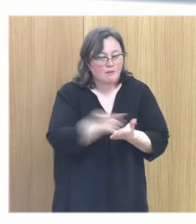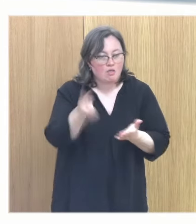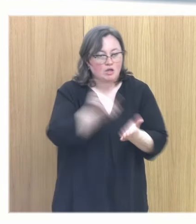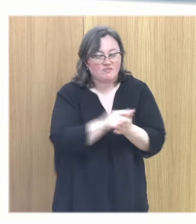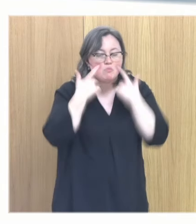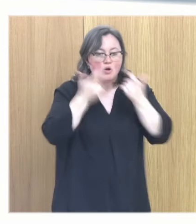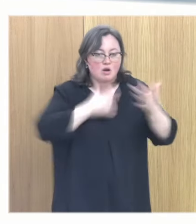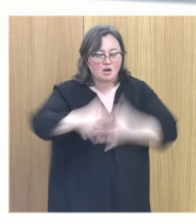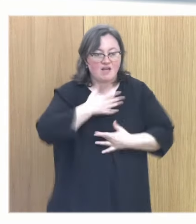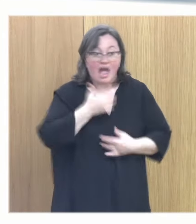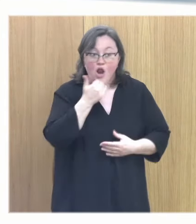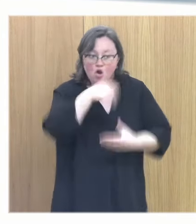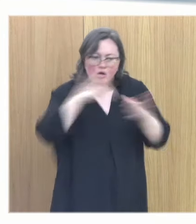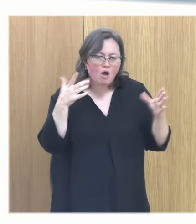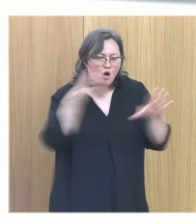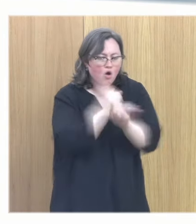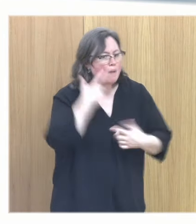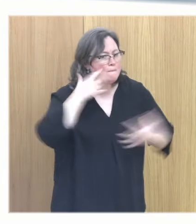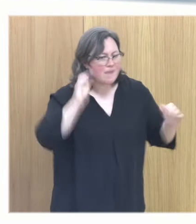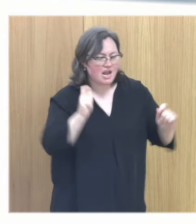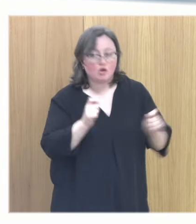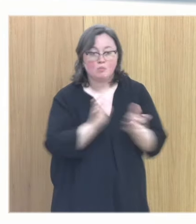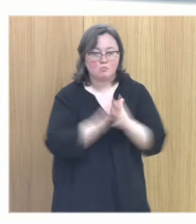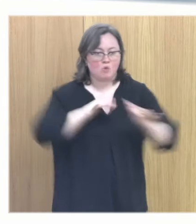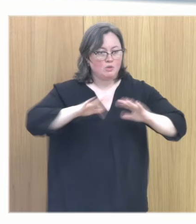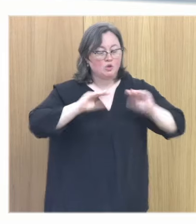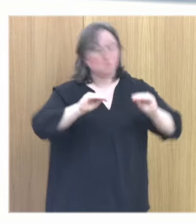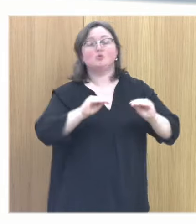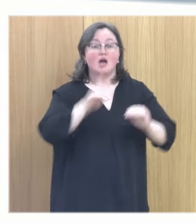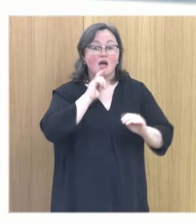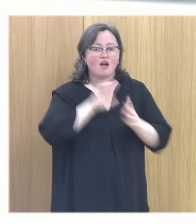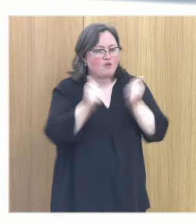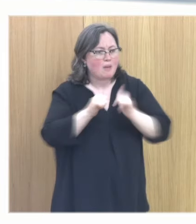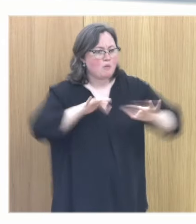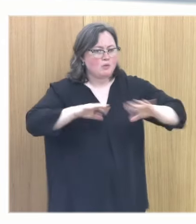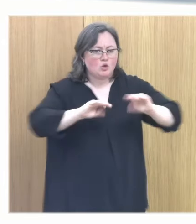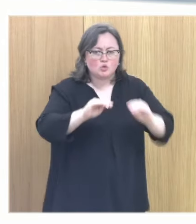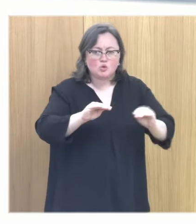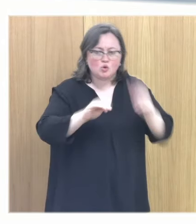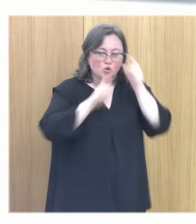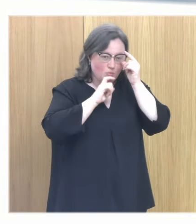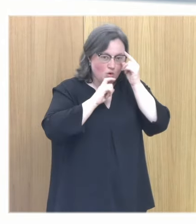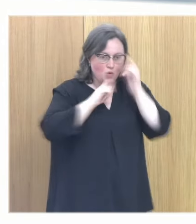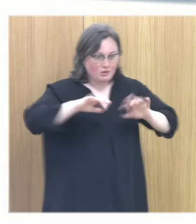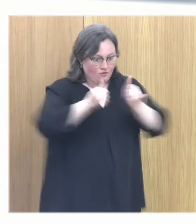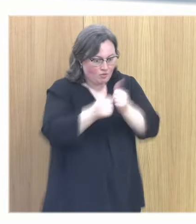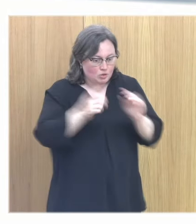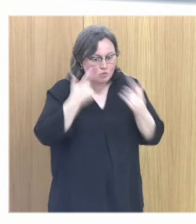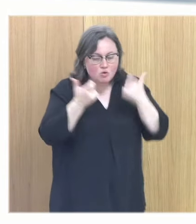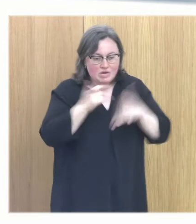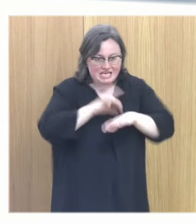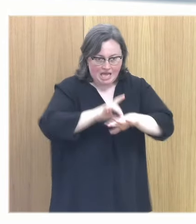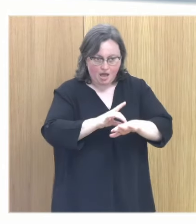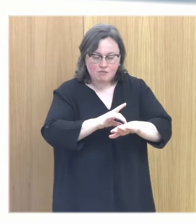somatización que hay que atender el movimiento la forma en la que se mueven desde cómo se mueven que tiene